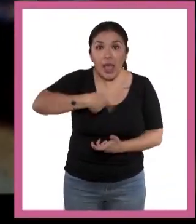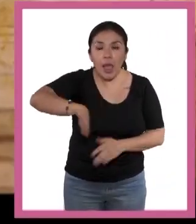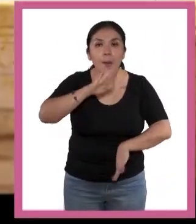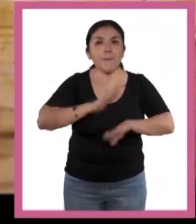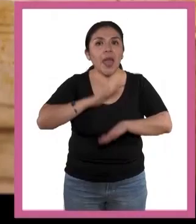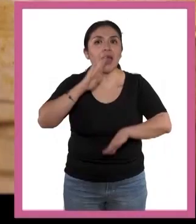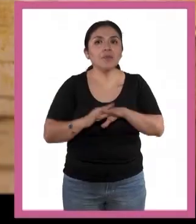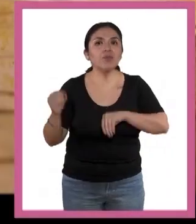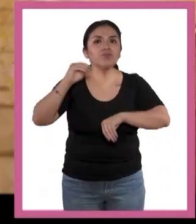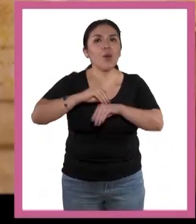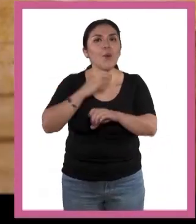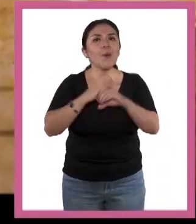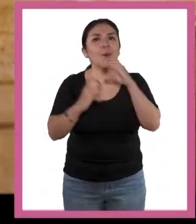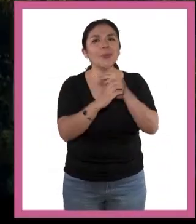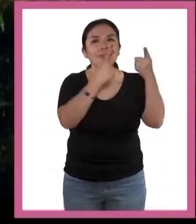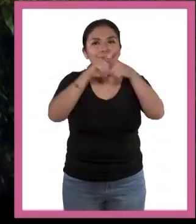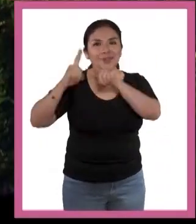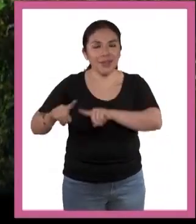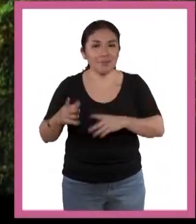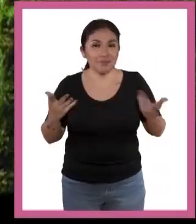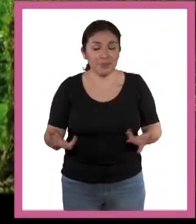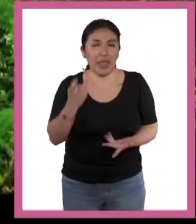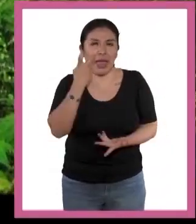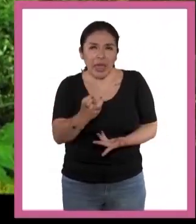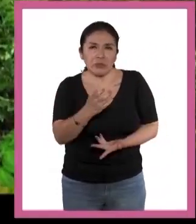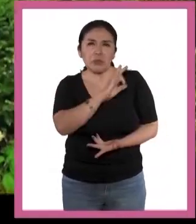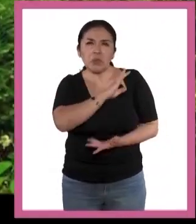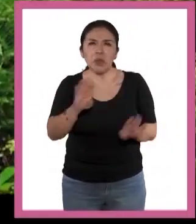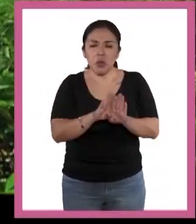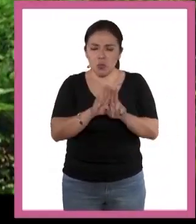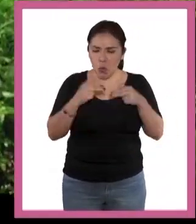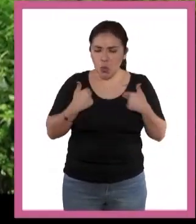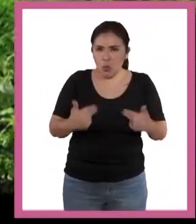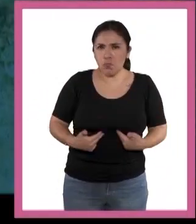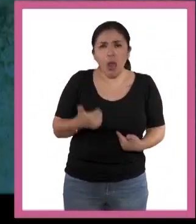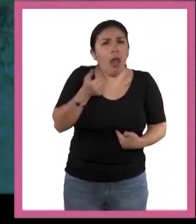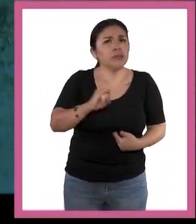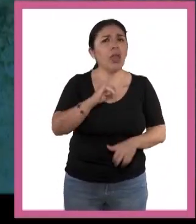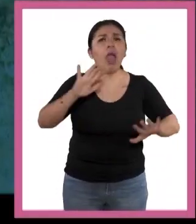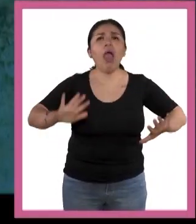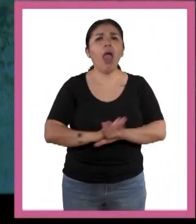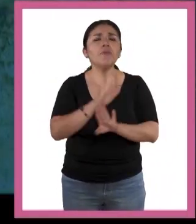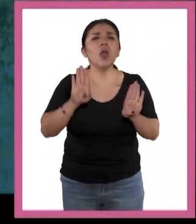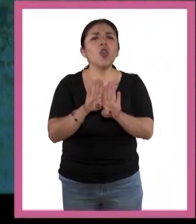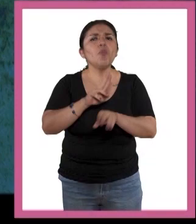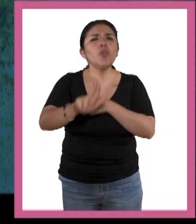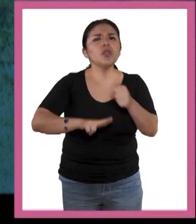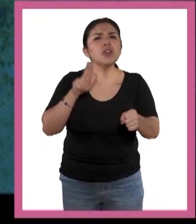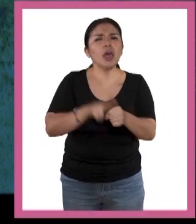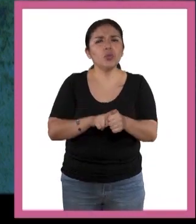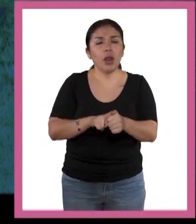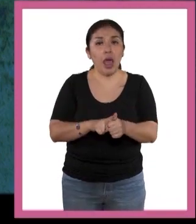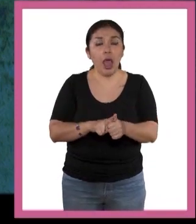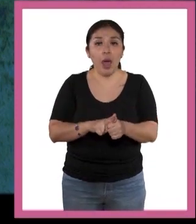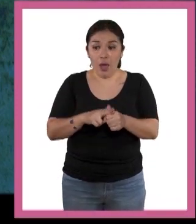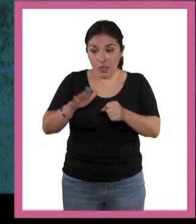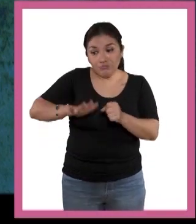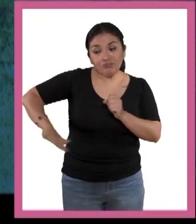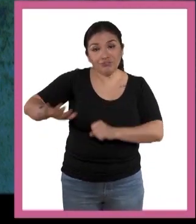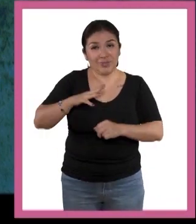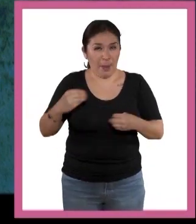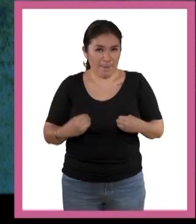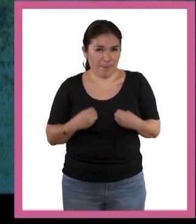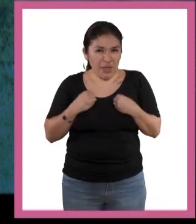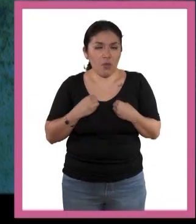más cosas. De alguna manera, el ser humano cambió el juego de la naturaleza. Los seres vivos necesitan